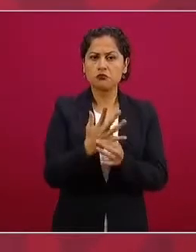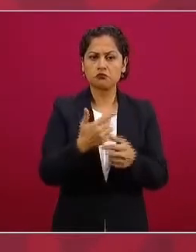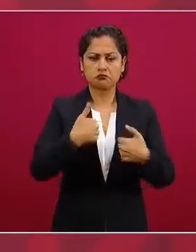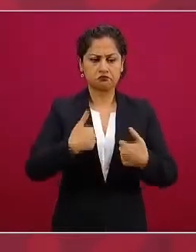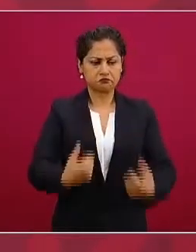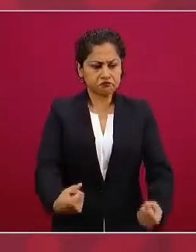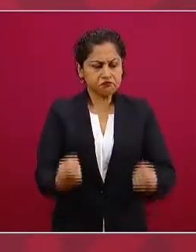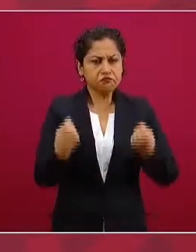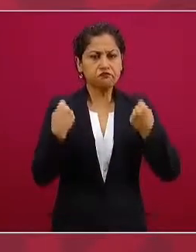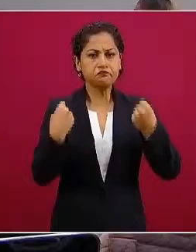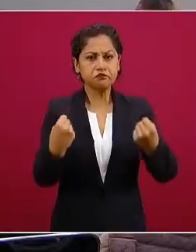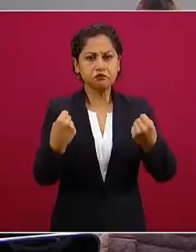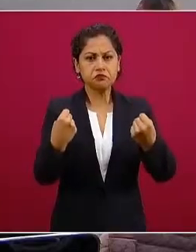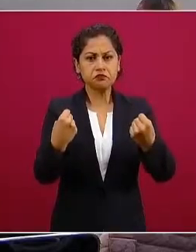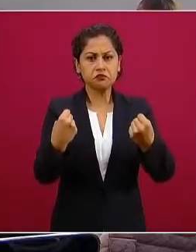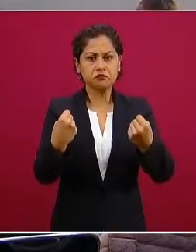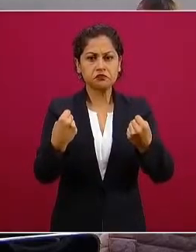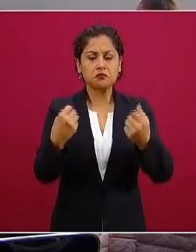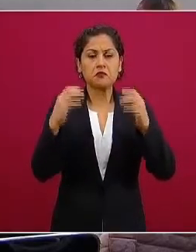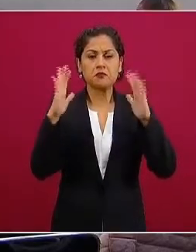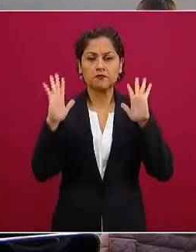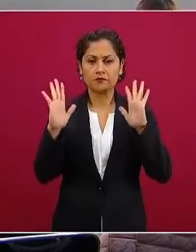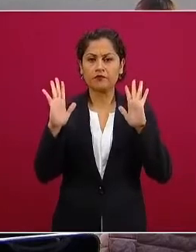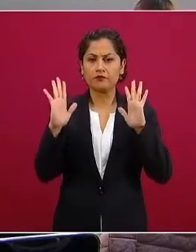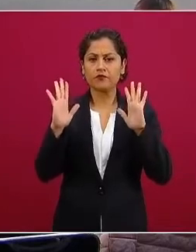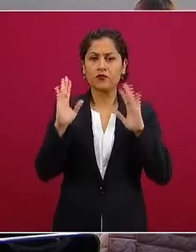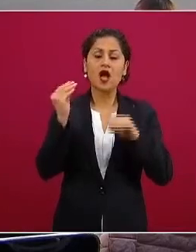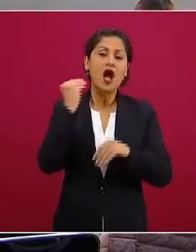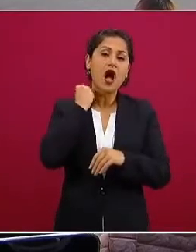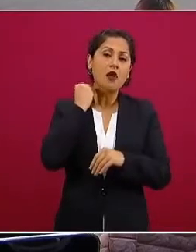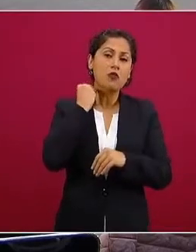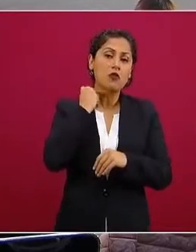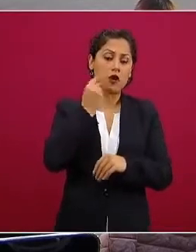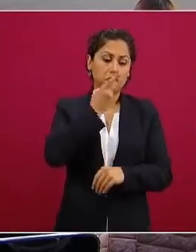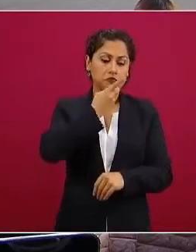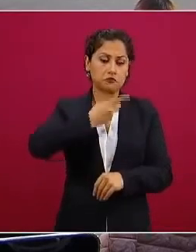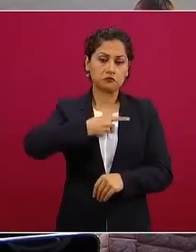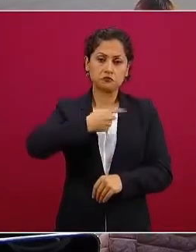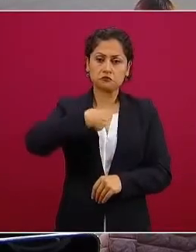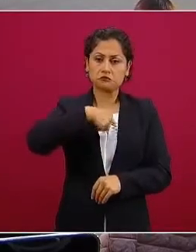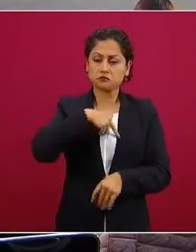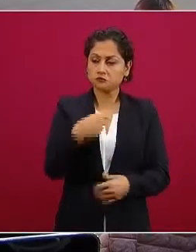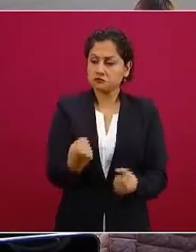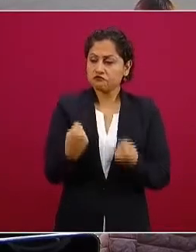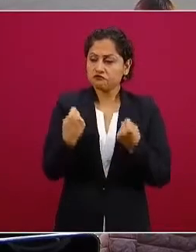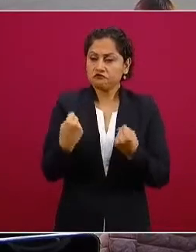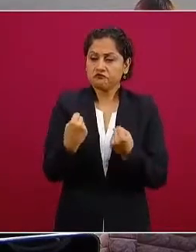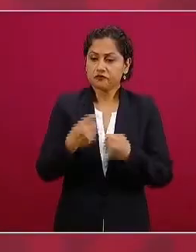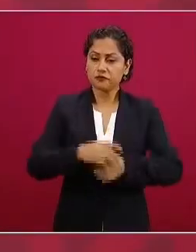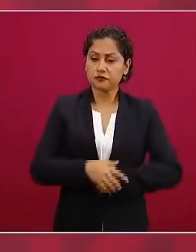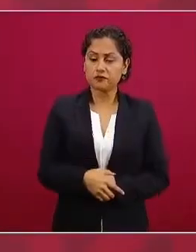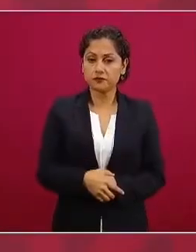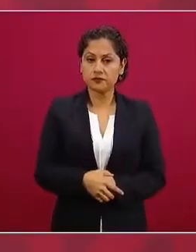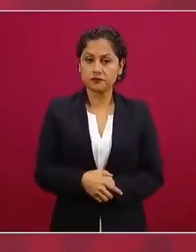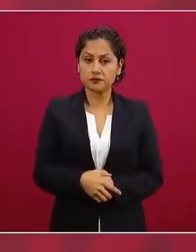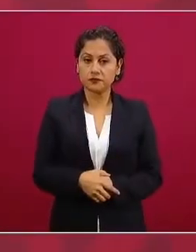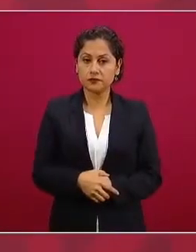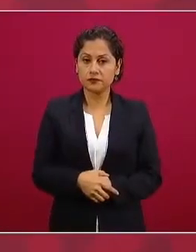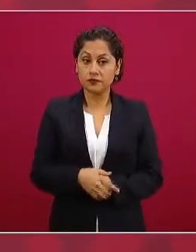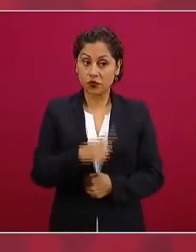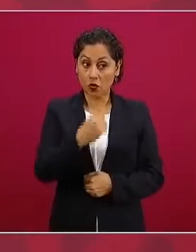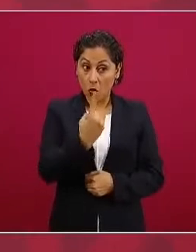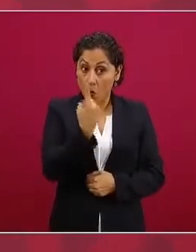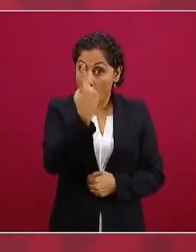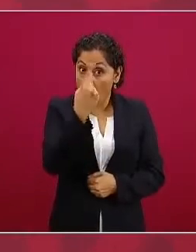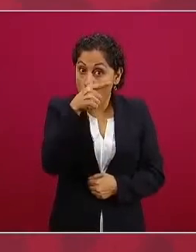nos dicen nuestros abogados que estamos muy fuertes y uno se atrevió a decir